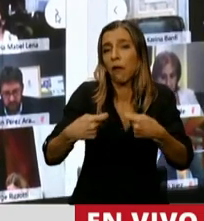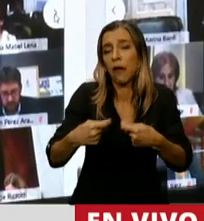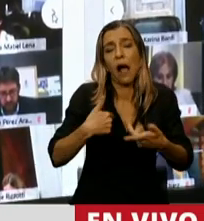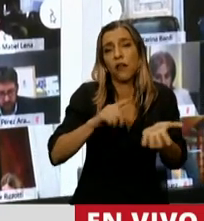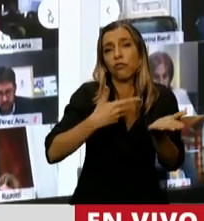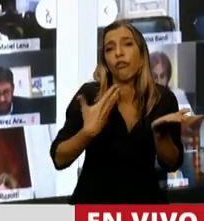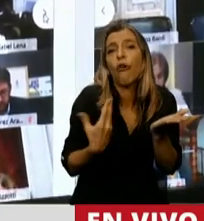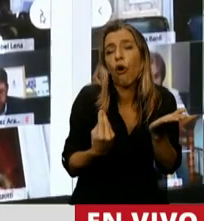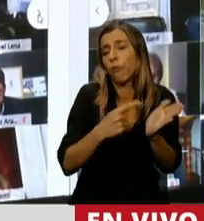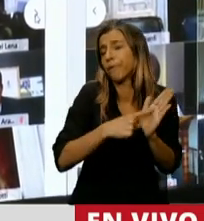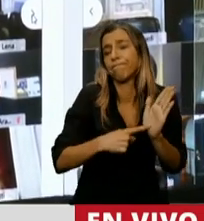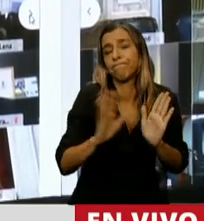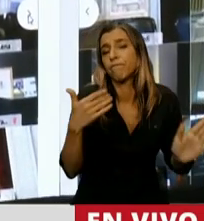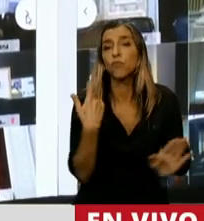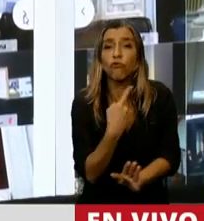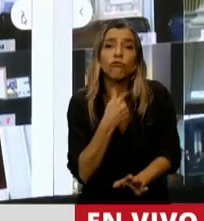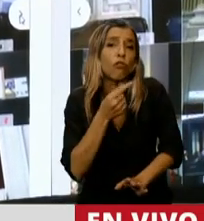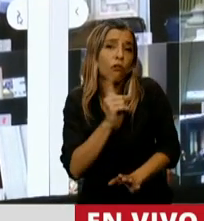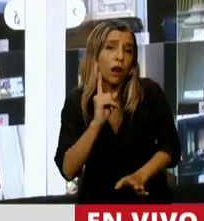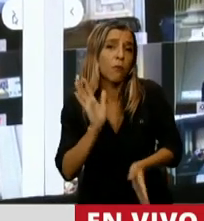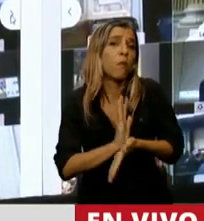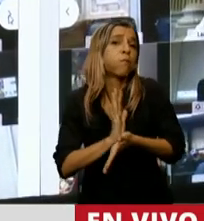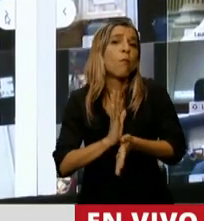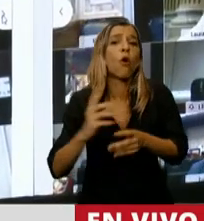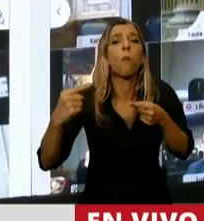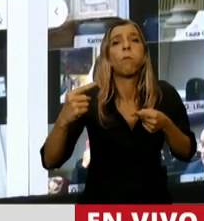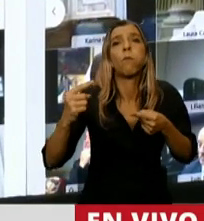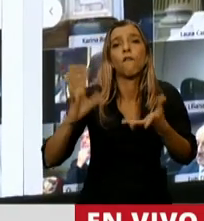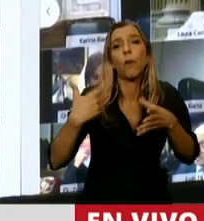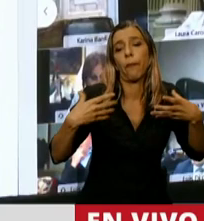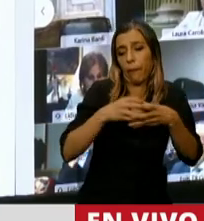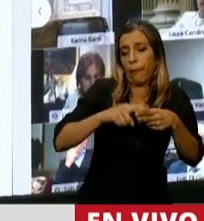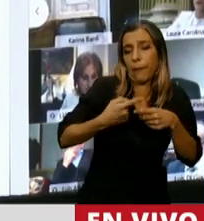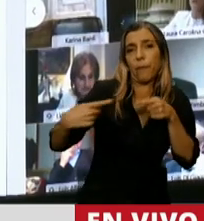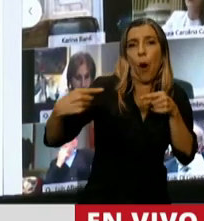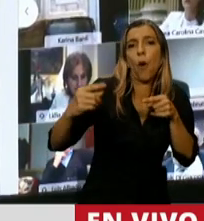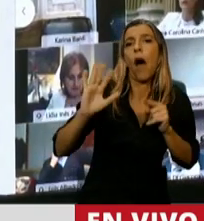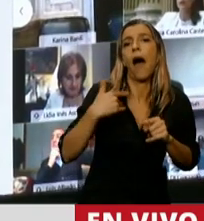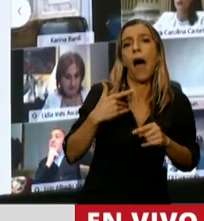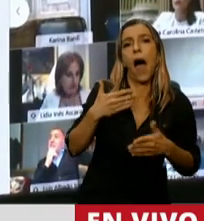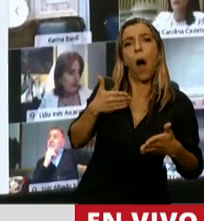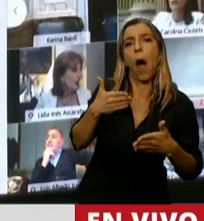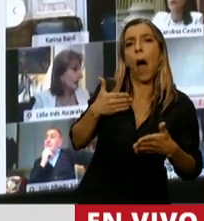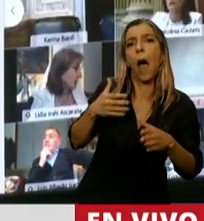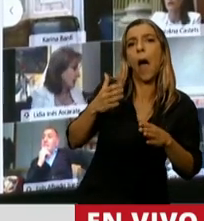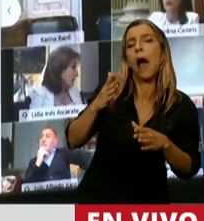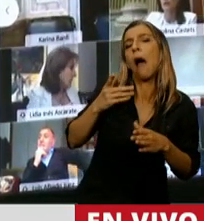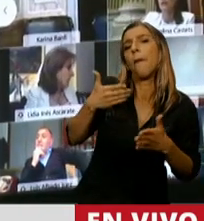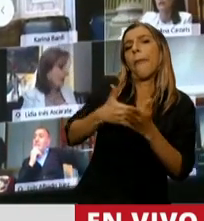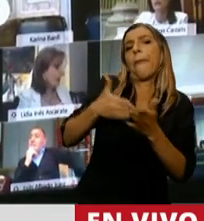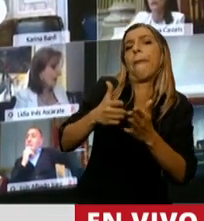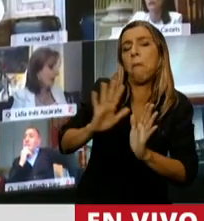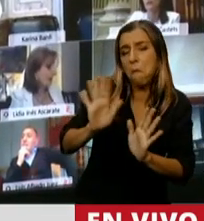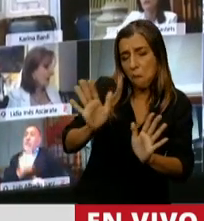queremos ser una oposición que obstaculiza, una oposición que plantea todo o nada, y queremos